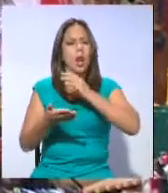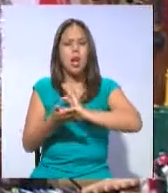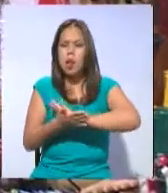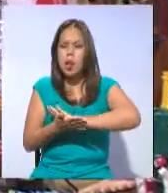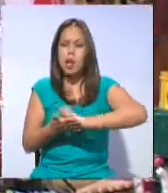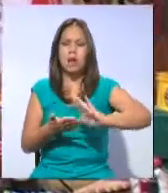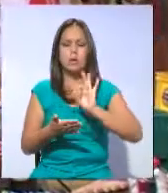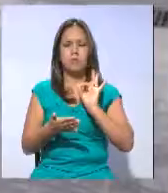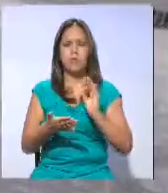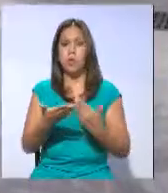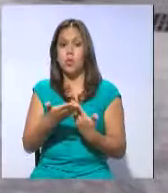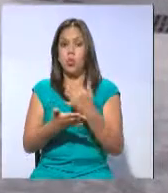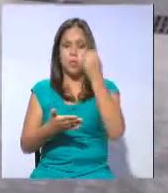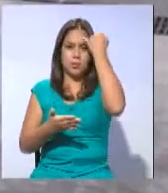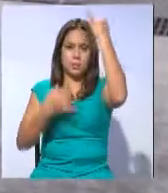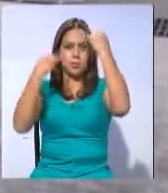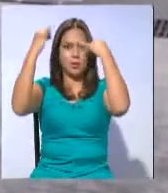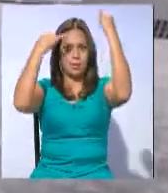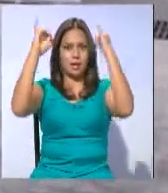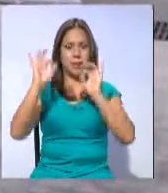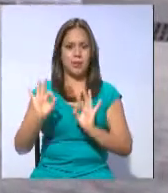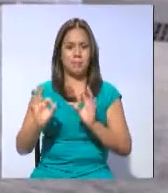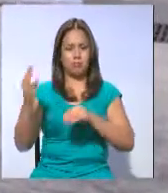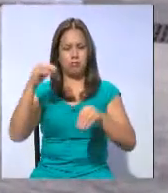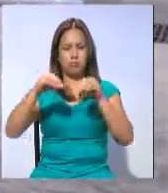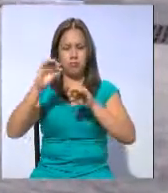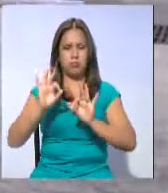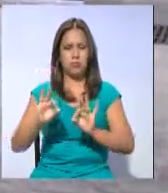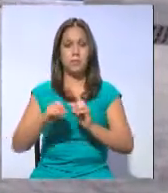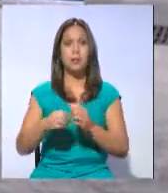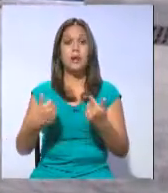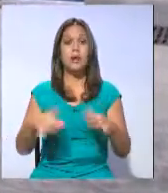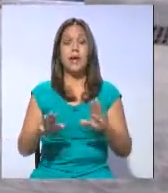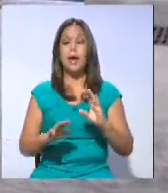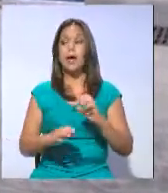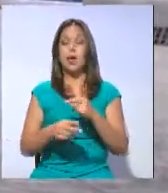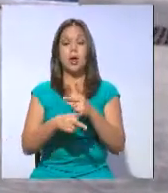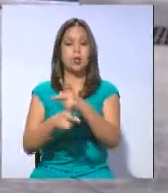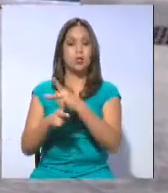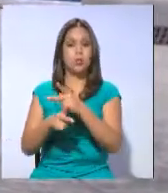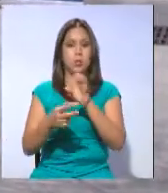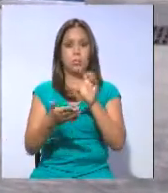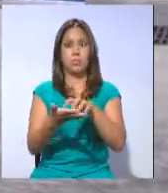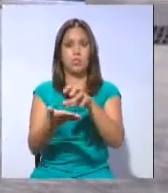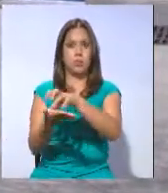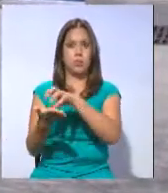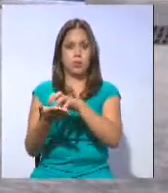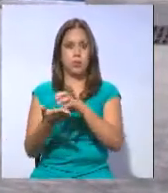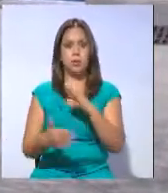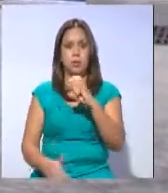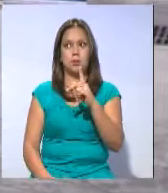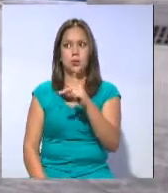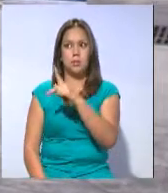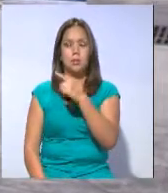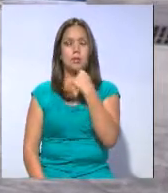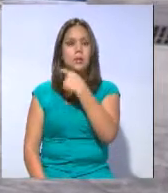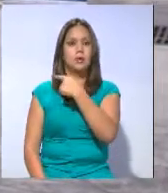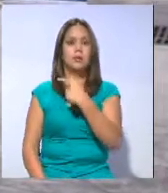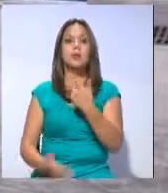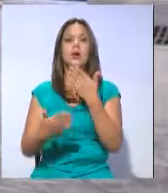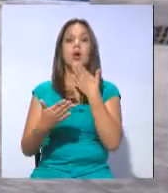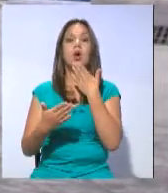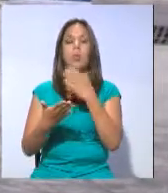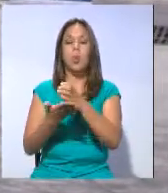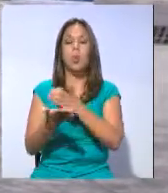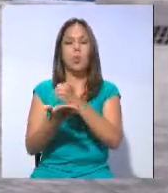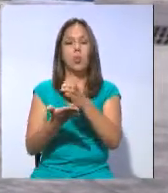y nuevas ideas. Estamos cerrando ya con el Consejo Provincial un curso en el tema de cuidado y manejo de alimentos.